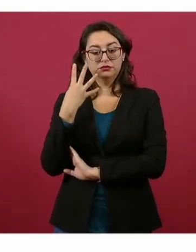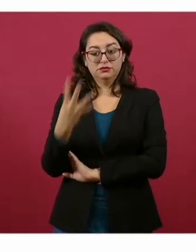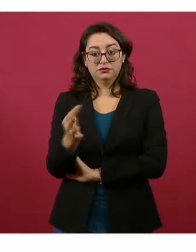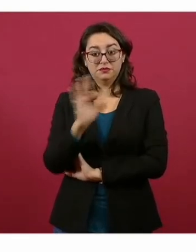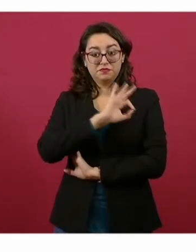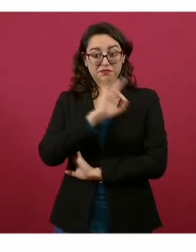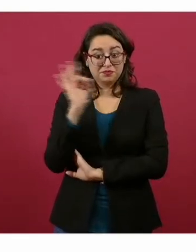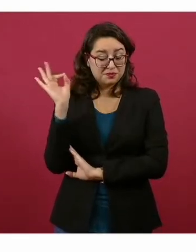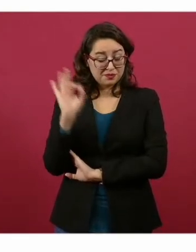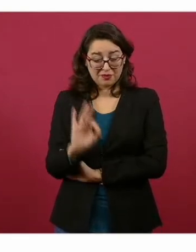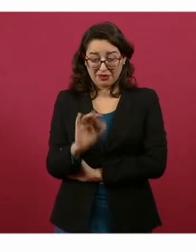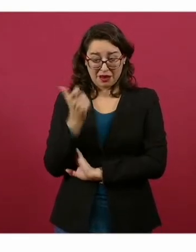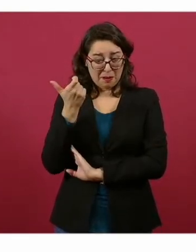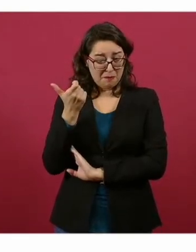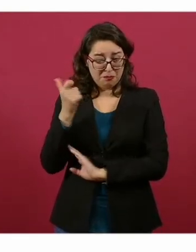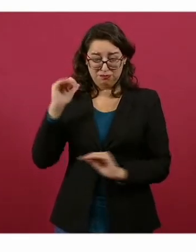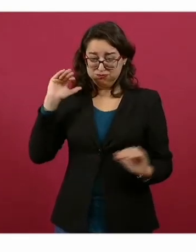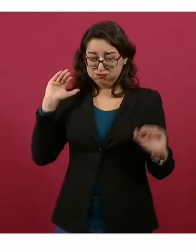devaluación.